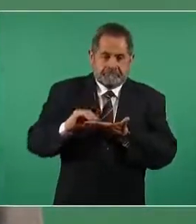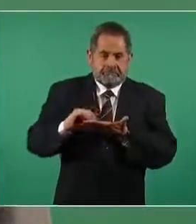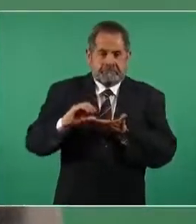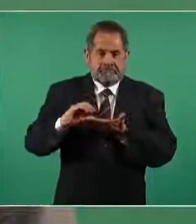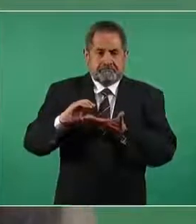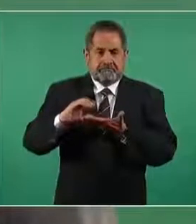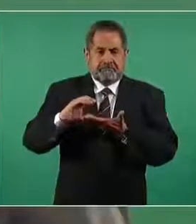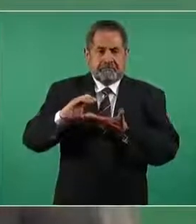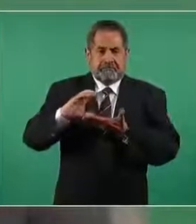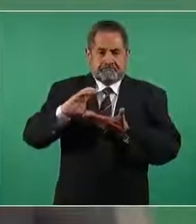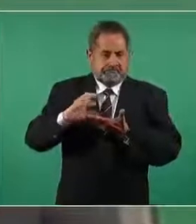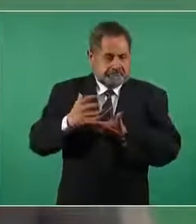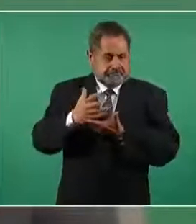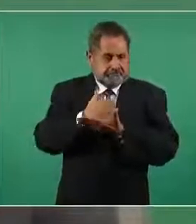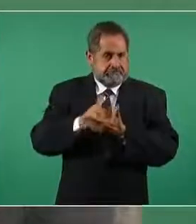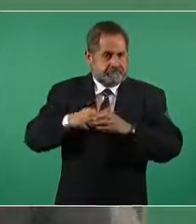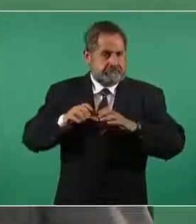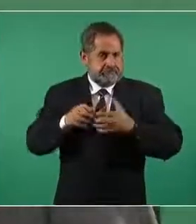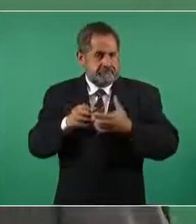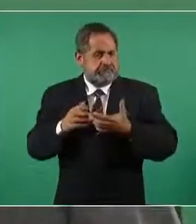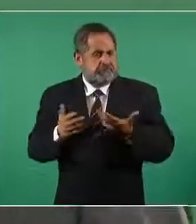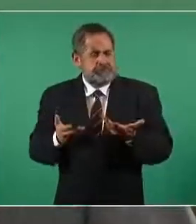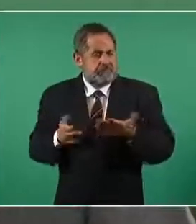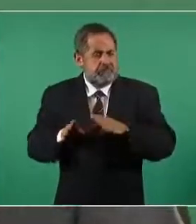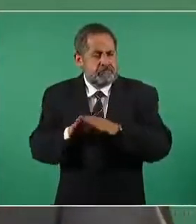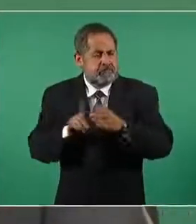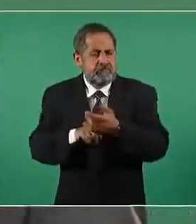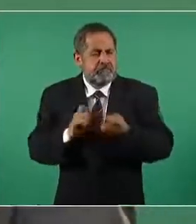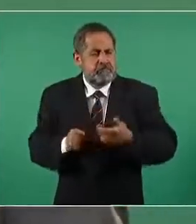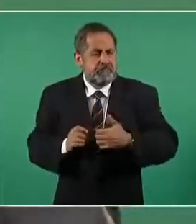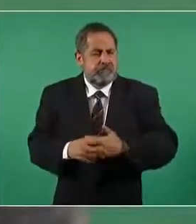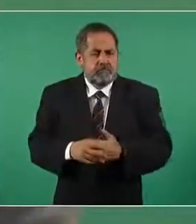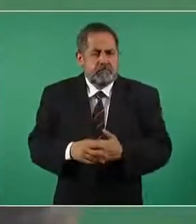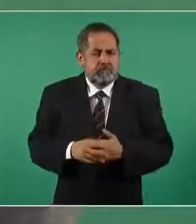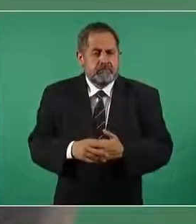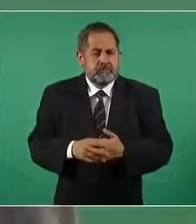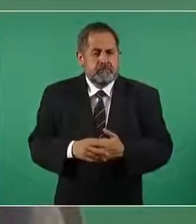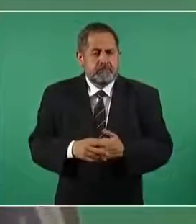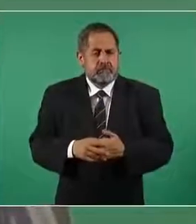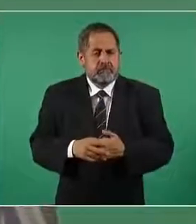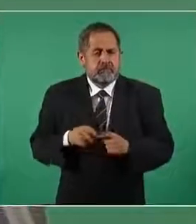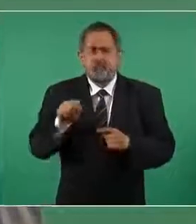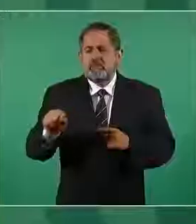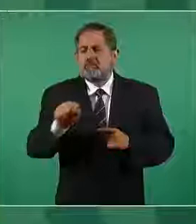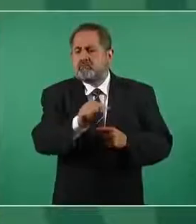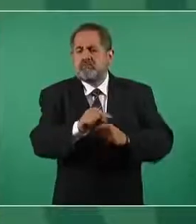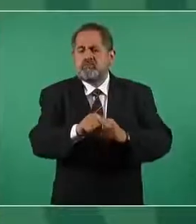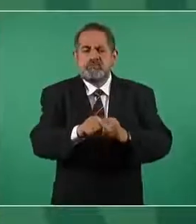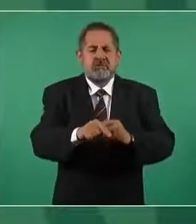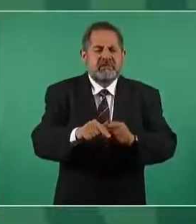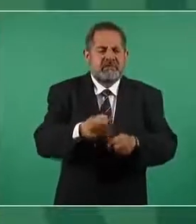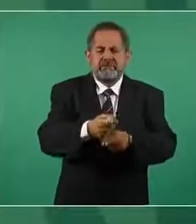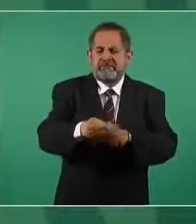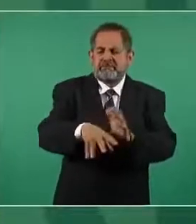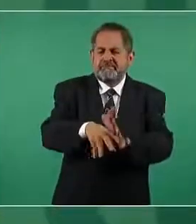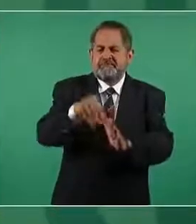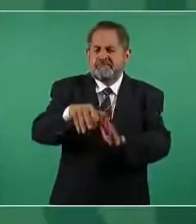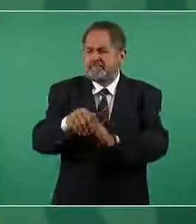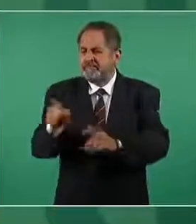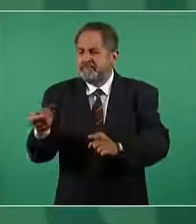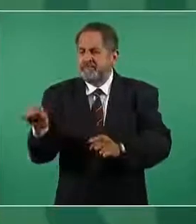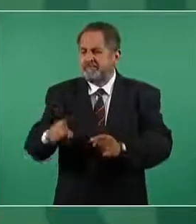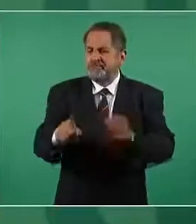se producía por la explotación del